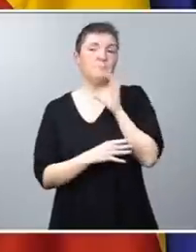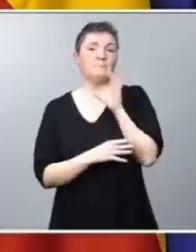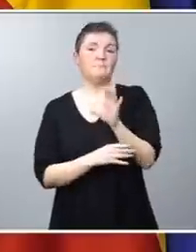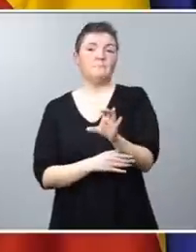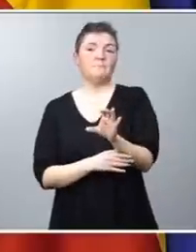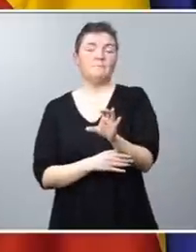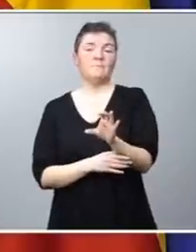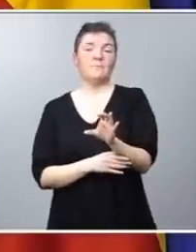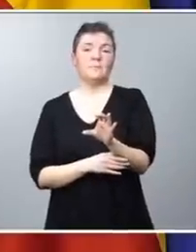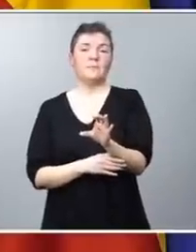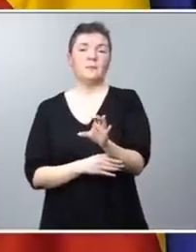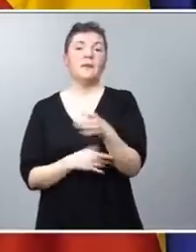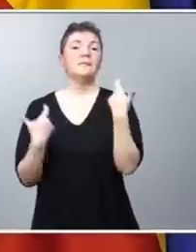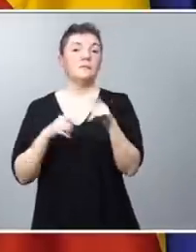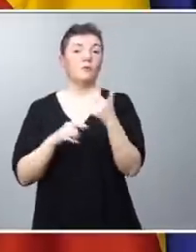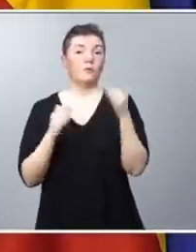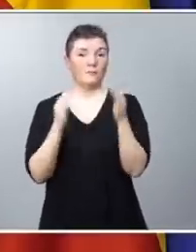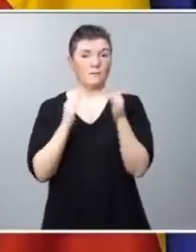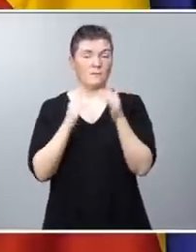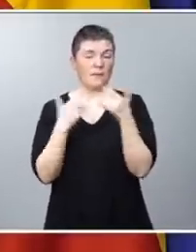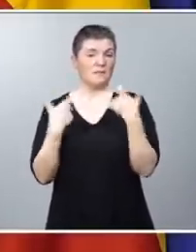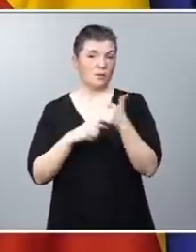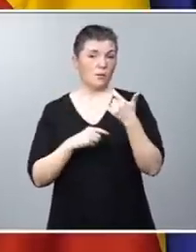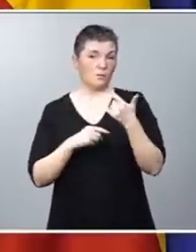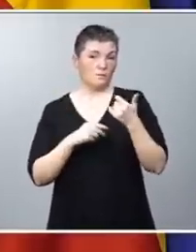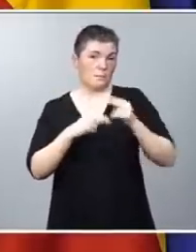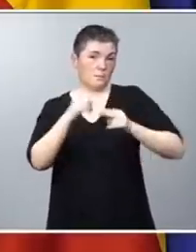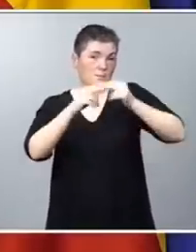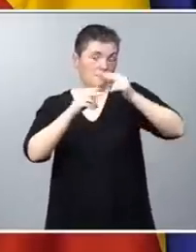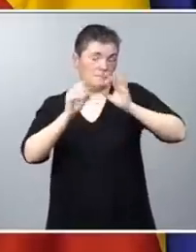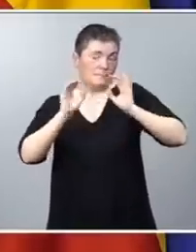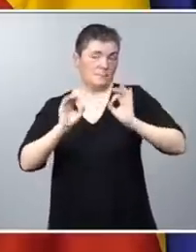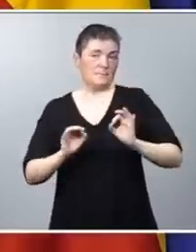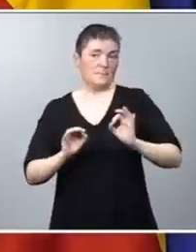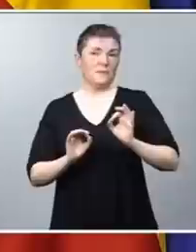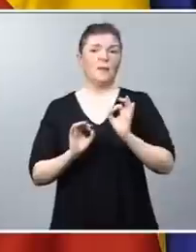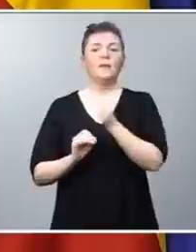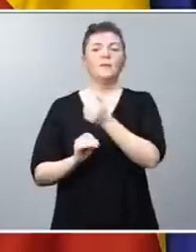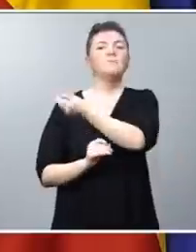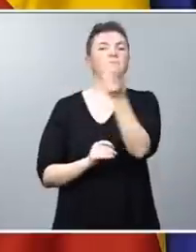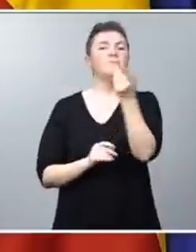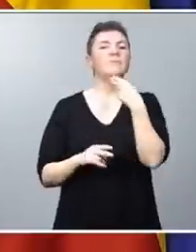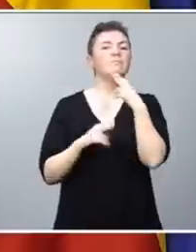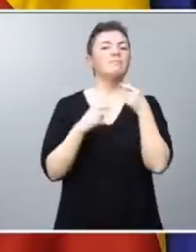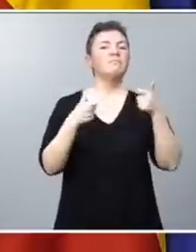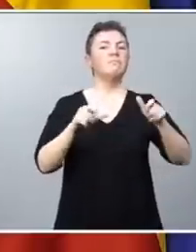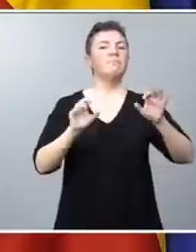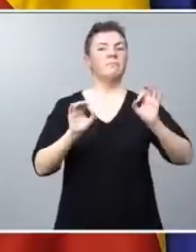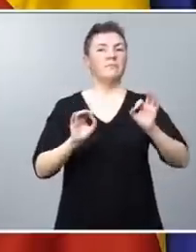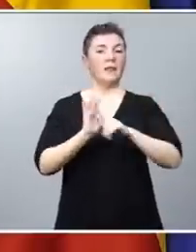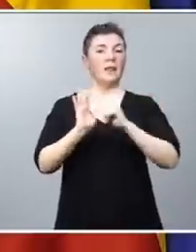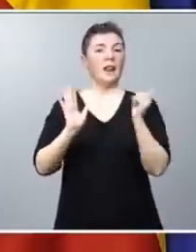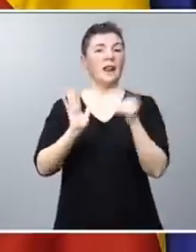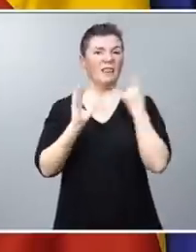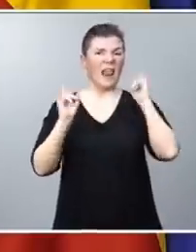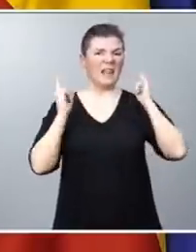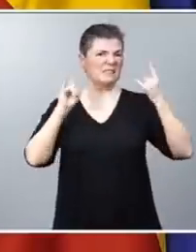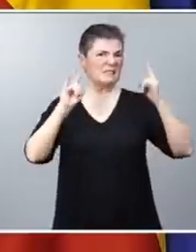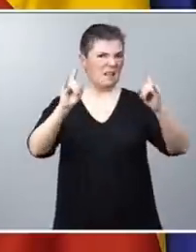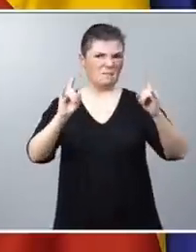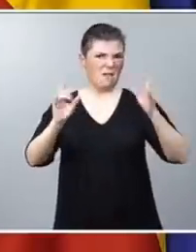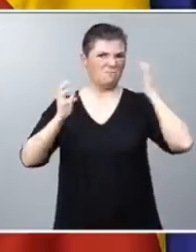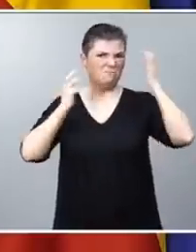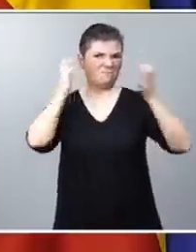el sector de la vivienda, el sector inmobiliario, ha sido lo que muchos han calificado como la ley de la selva. No ha habido ningún tipo de